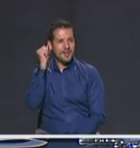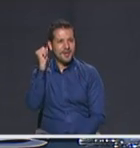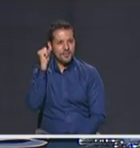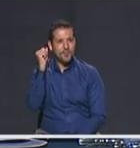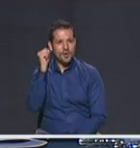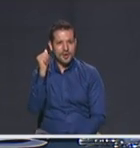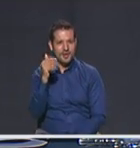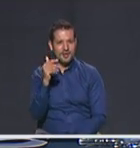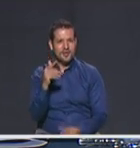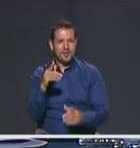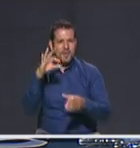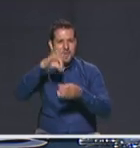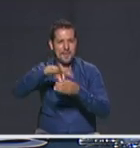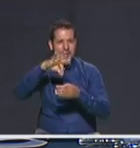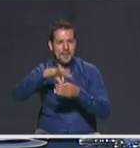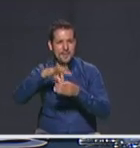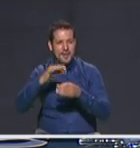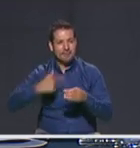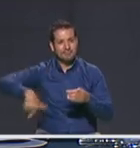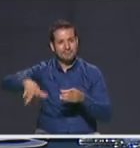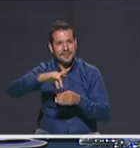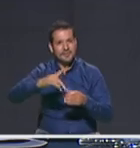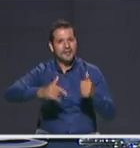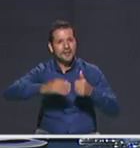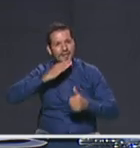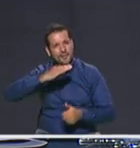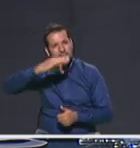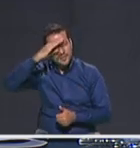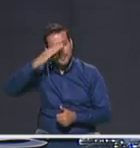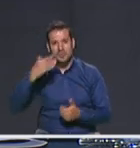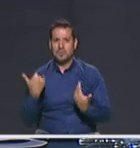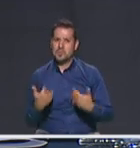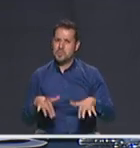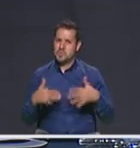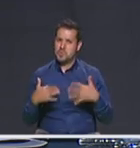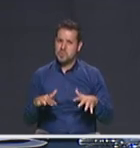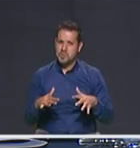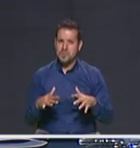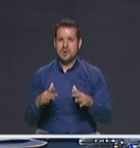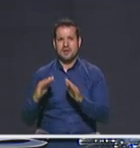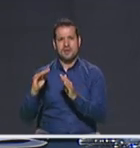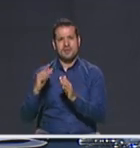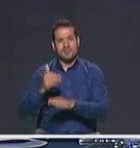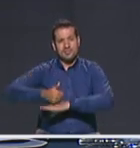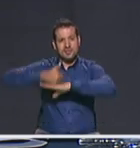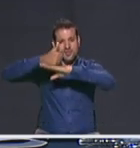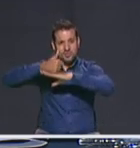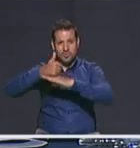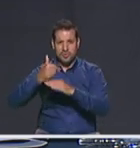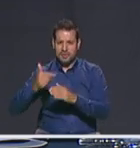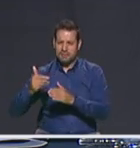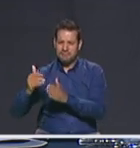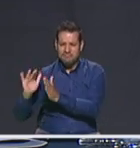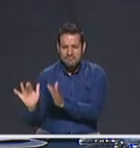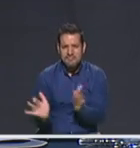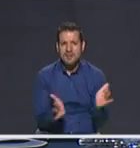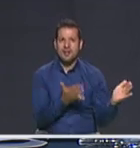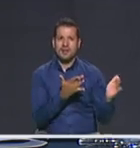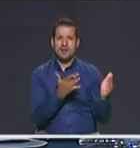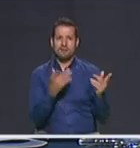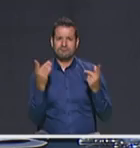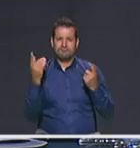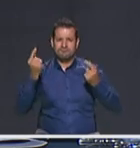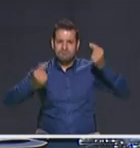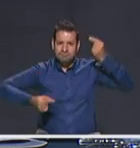por voto popular por ustedes para Medellín. He sido directora de planificación integral del área metropolitana, gerente